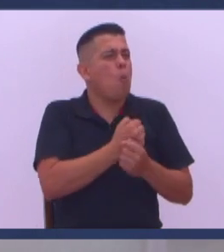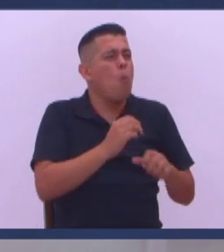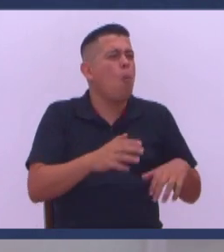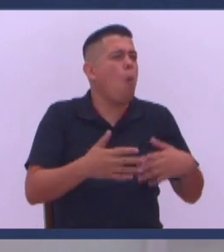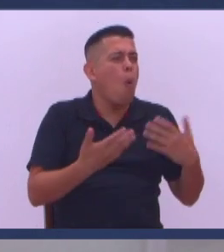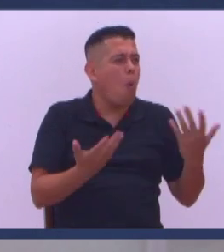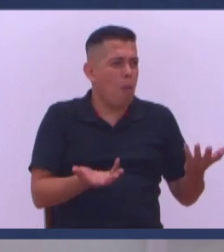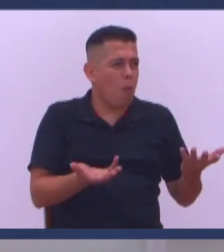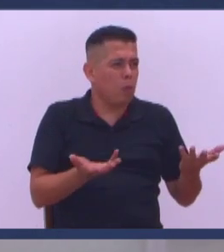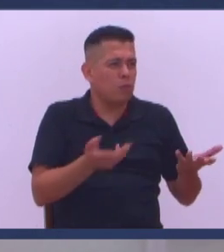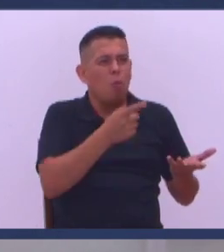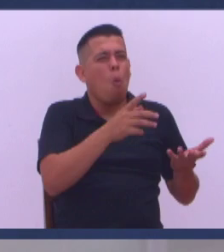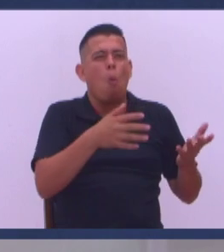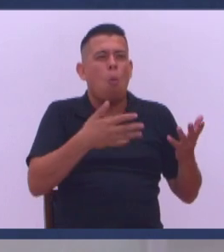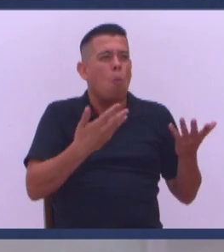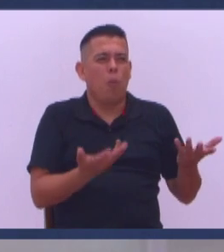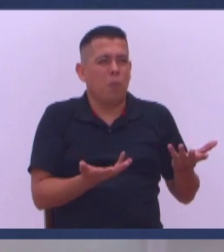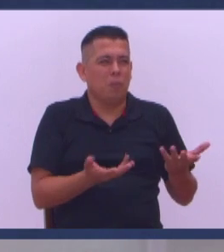¿Cómo te va?